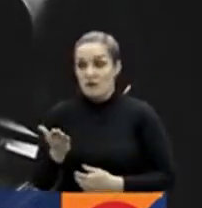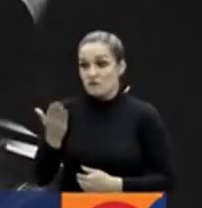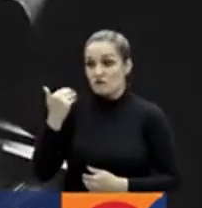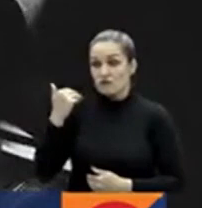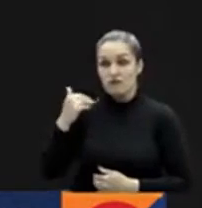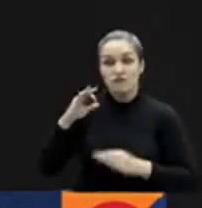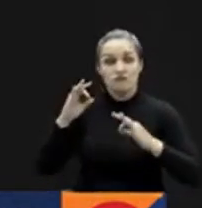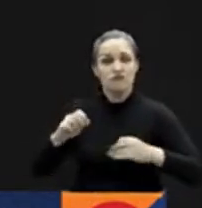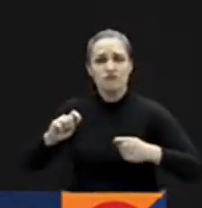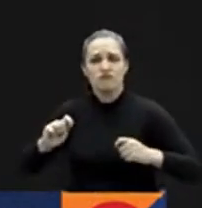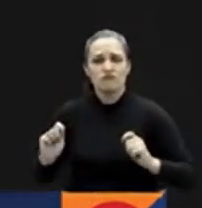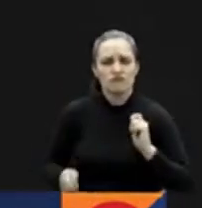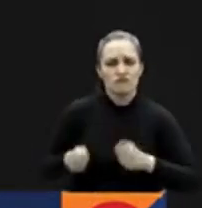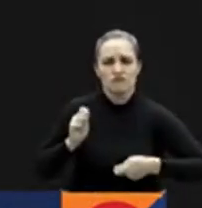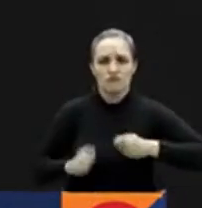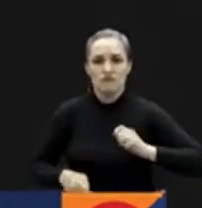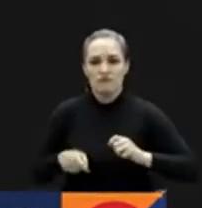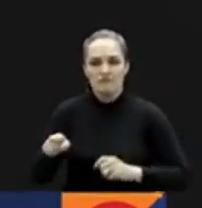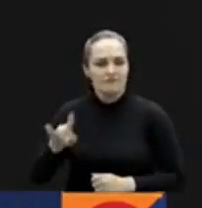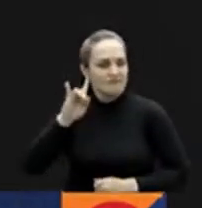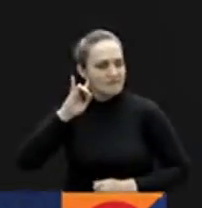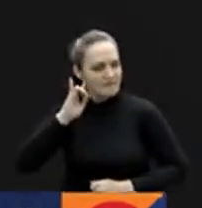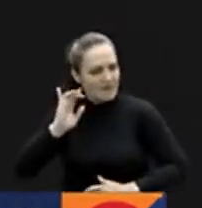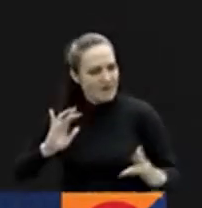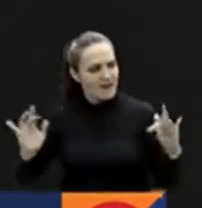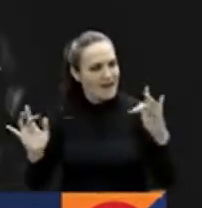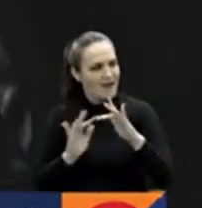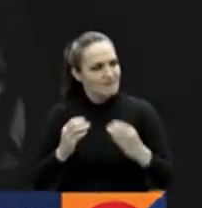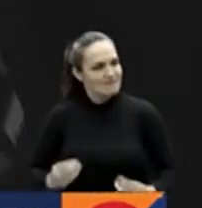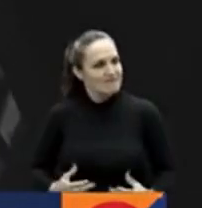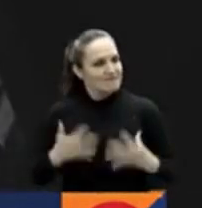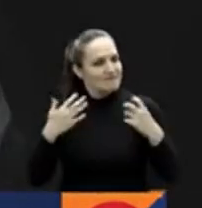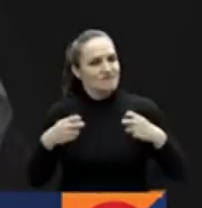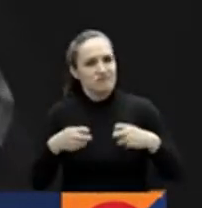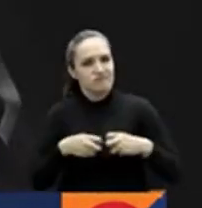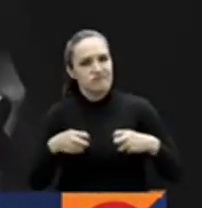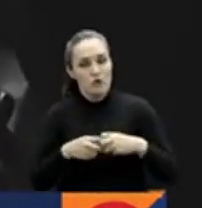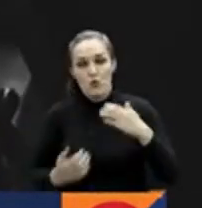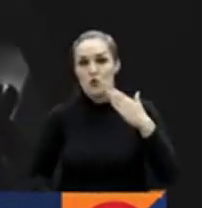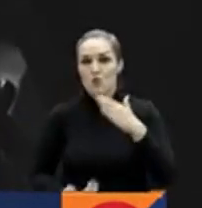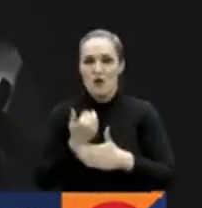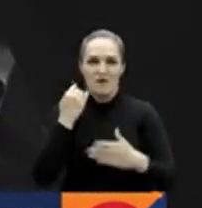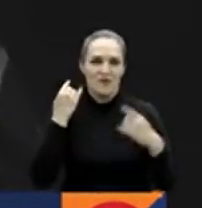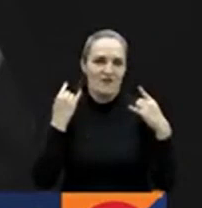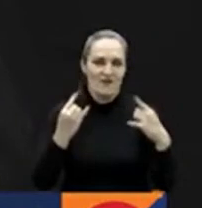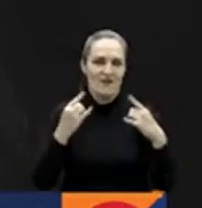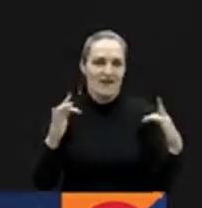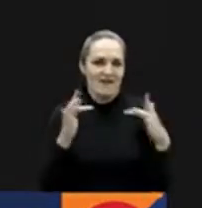Cabaleta es, según muchos, sinónimo de sonidos que revitalizan y modernizan el rock.